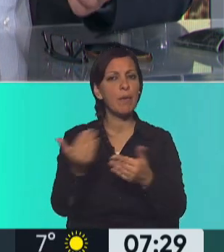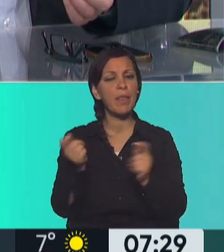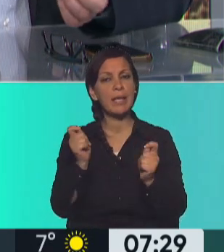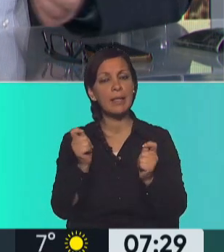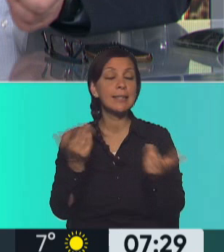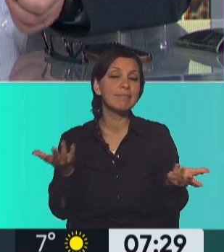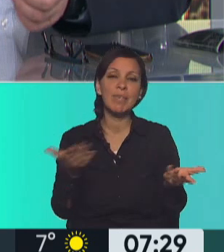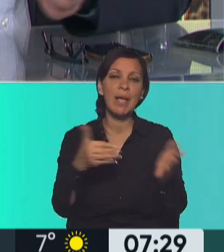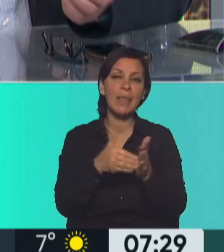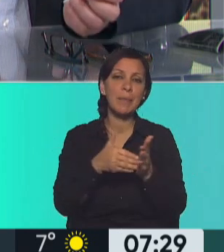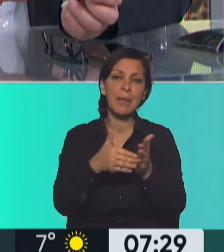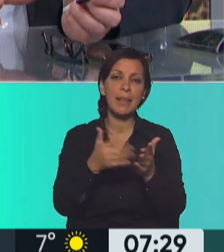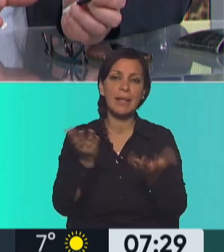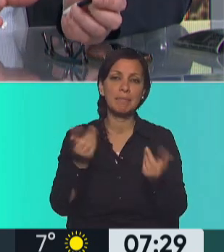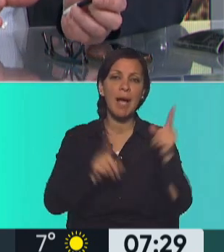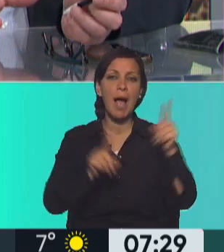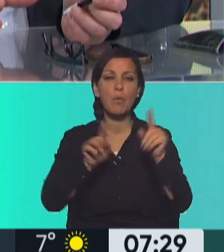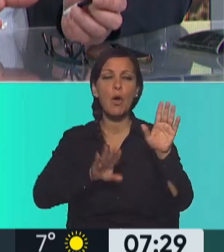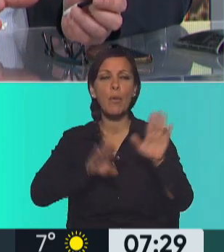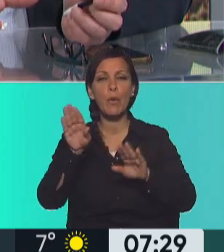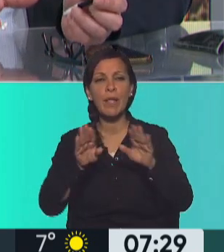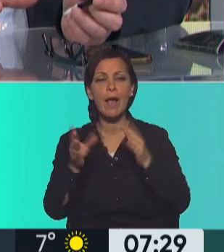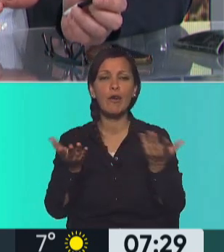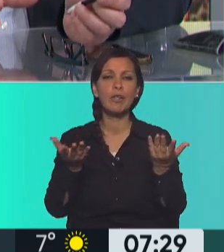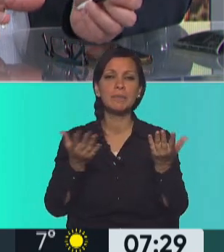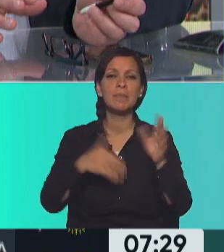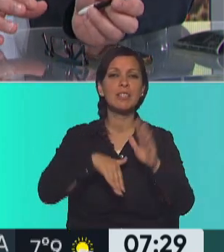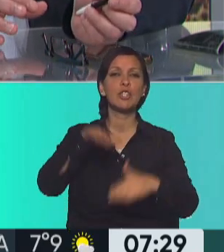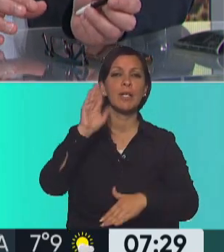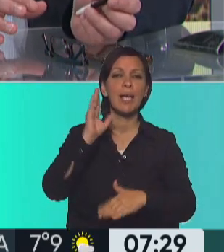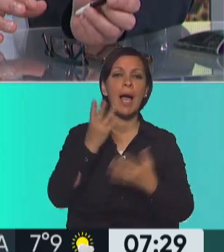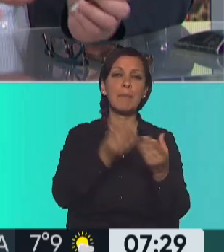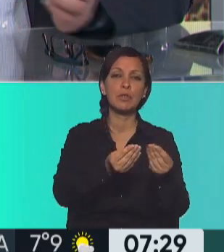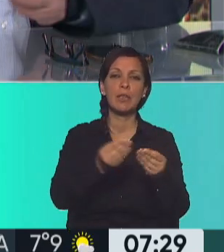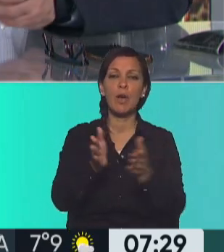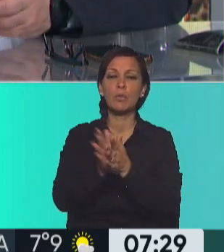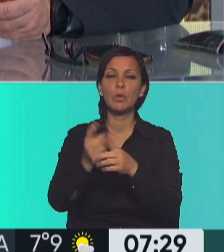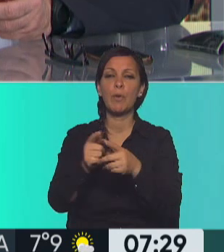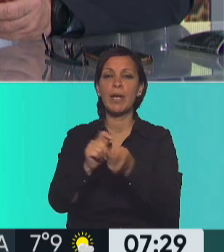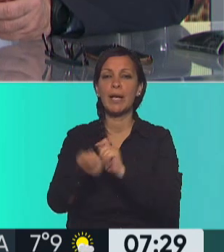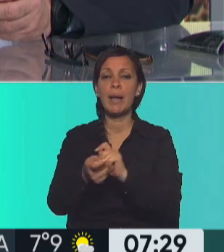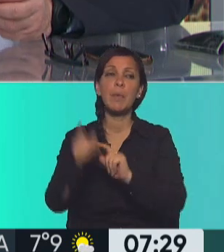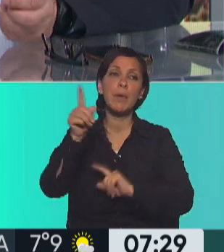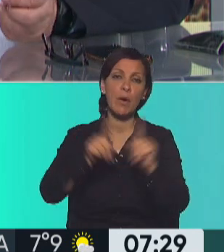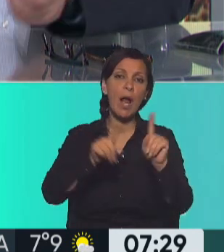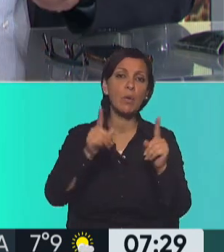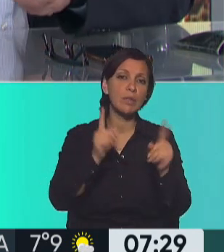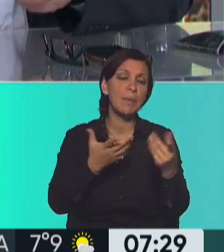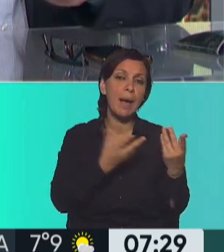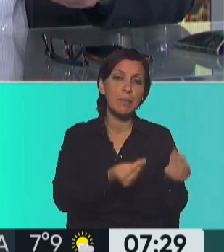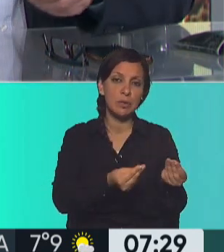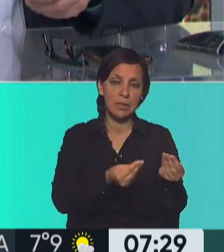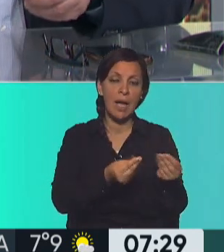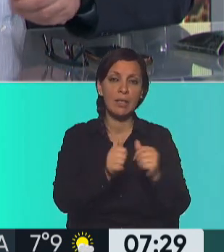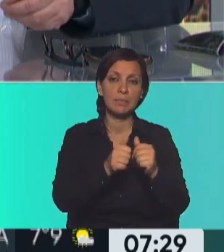oposición divididos? Votaron divididos. Han votado mayoritariamente acompañando juntos por el cambio, pero también hubo votos en